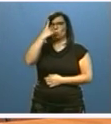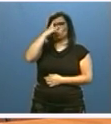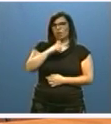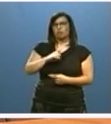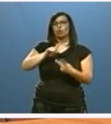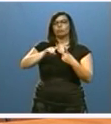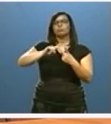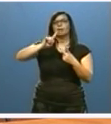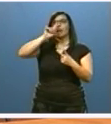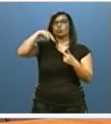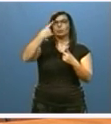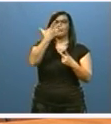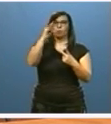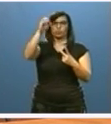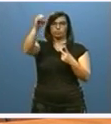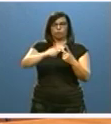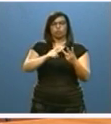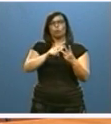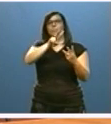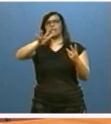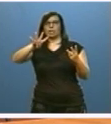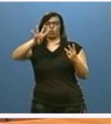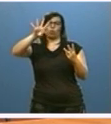% en el segundo y 25% en el tercero.